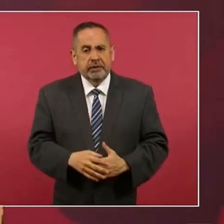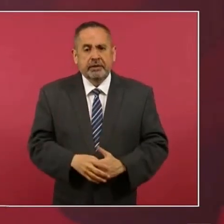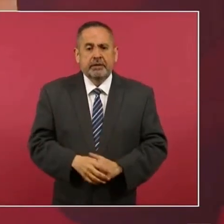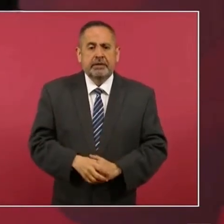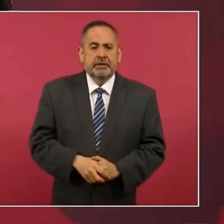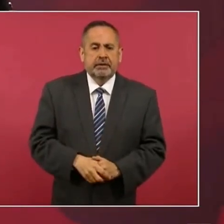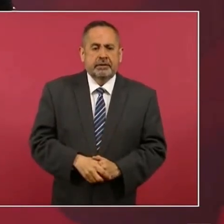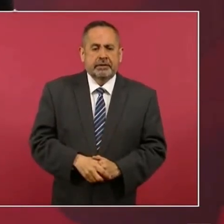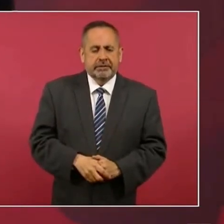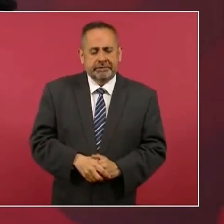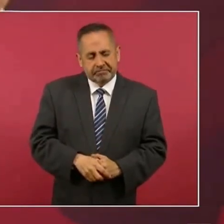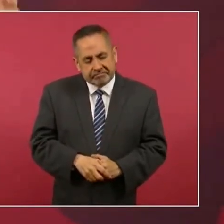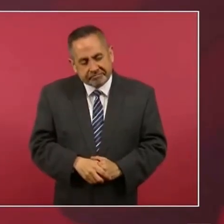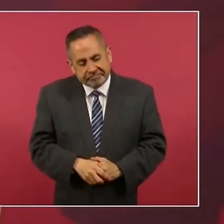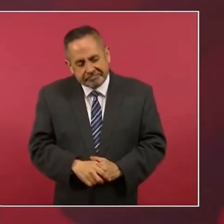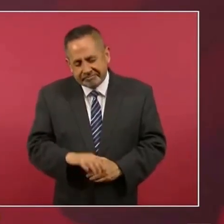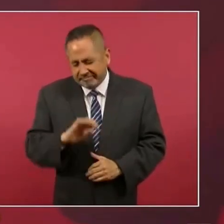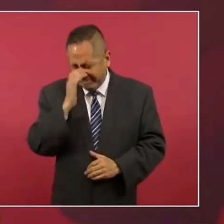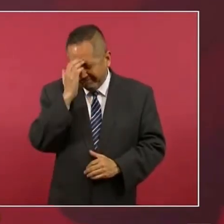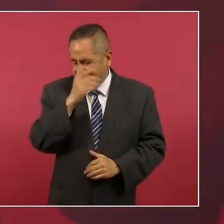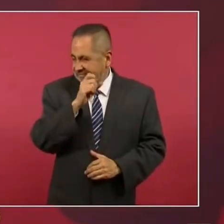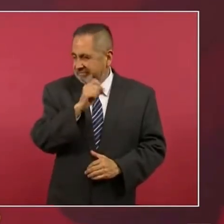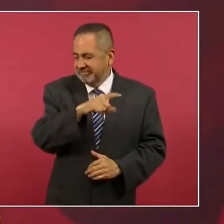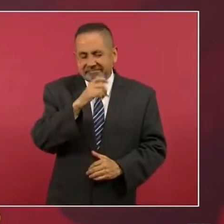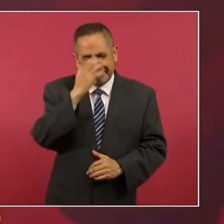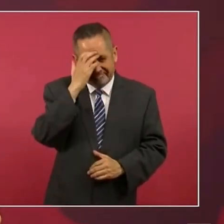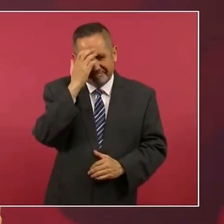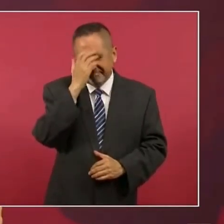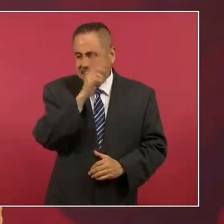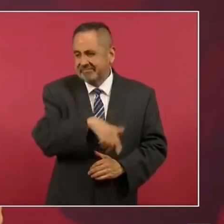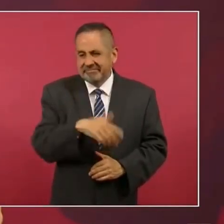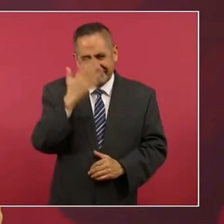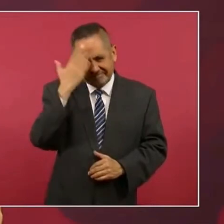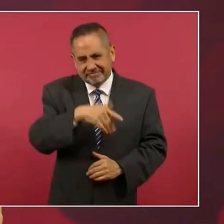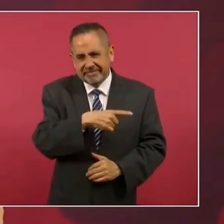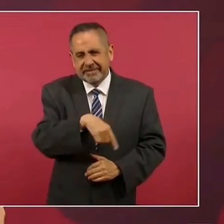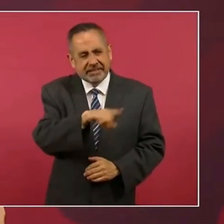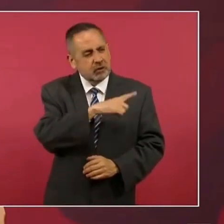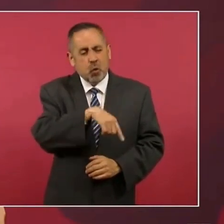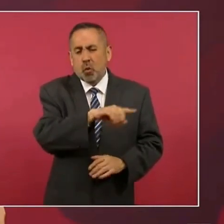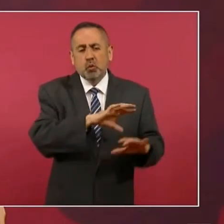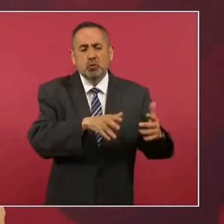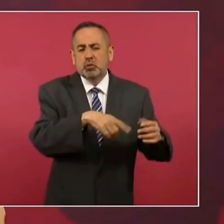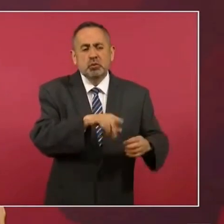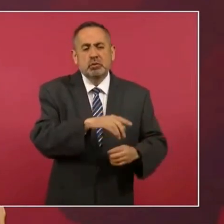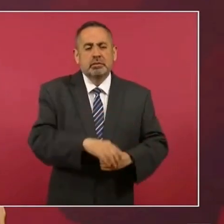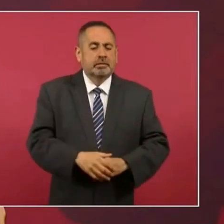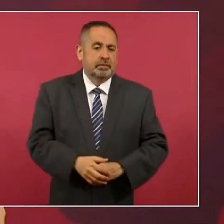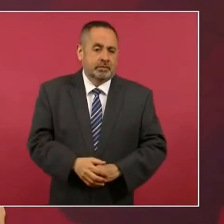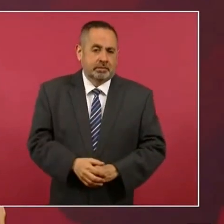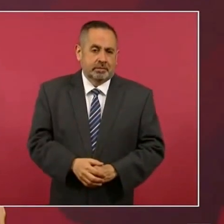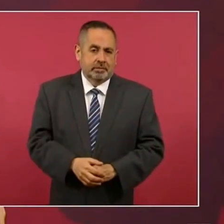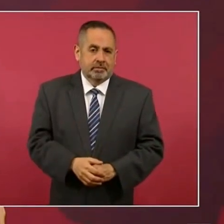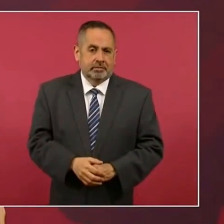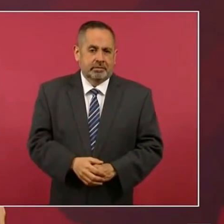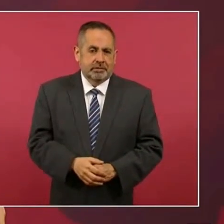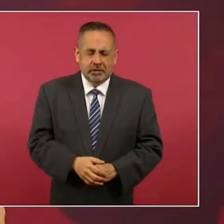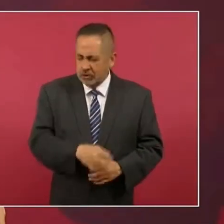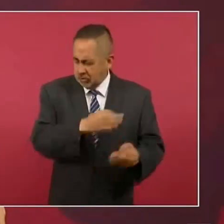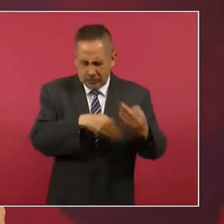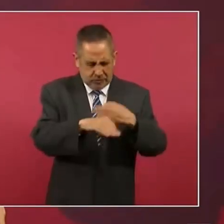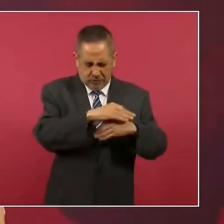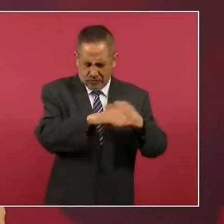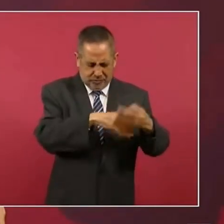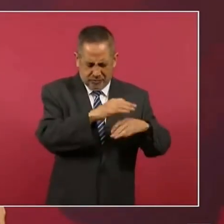Ya me los imagino a todos, todos,